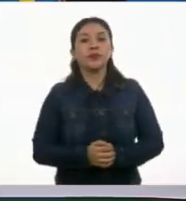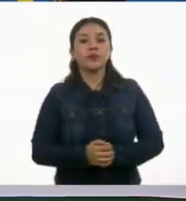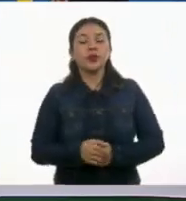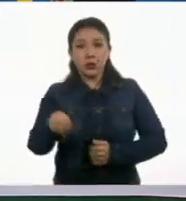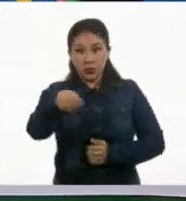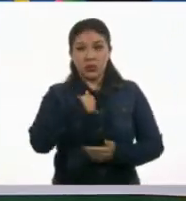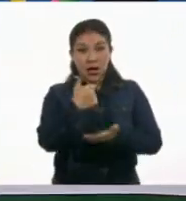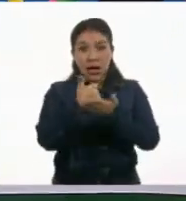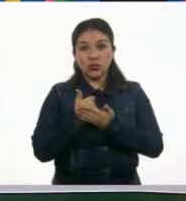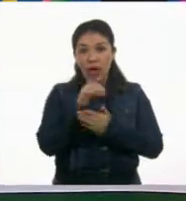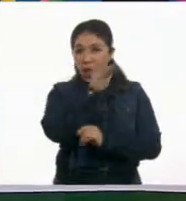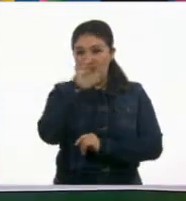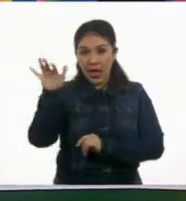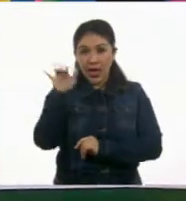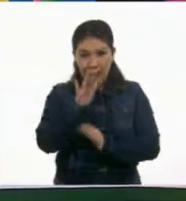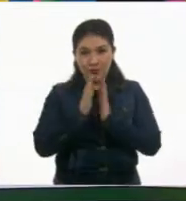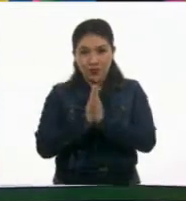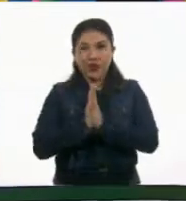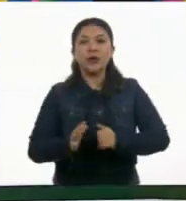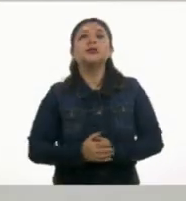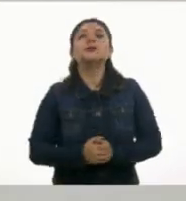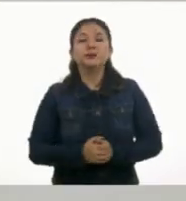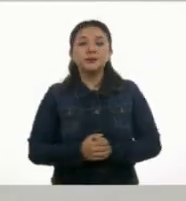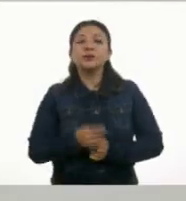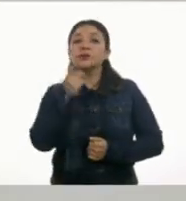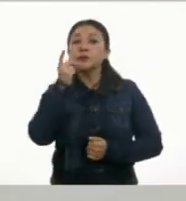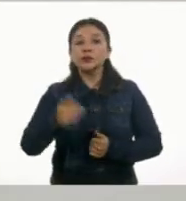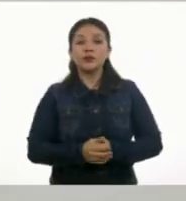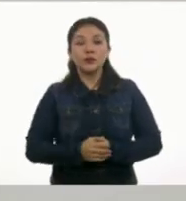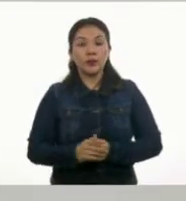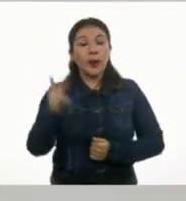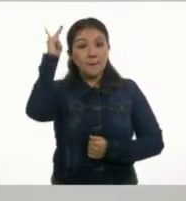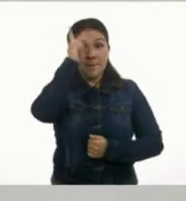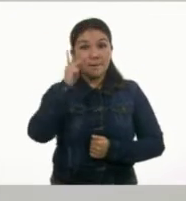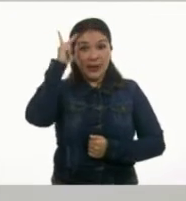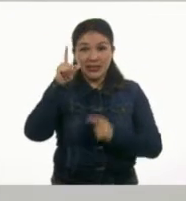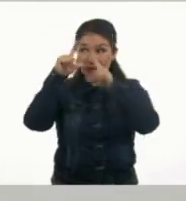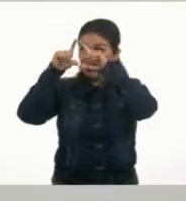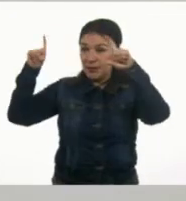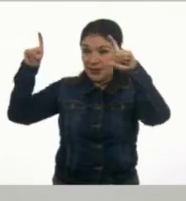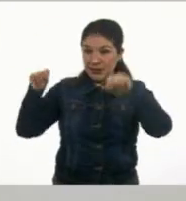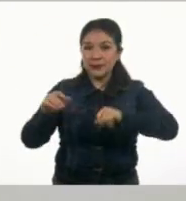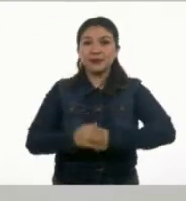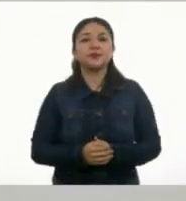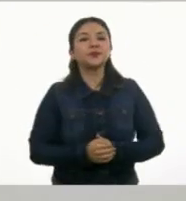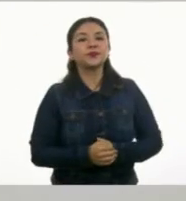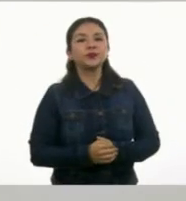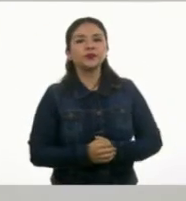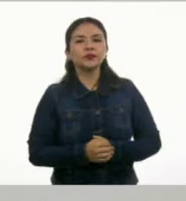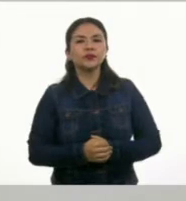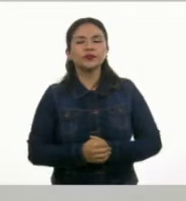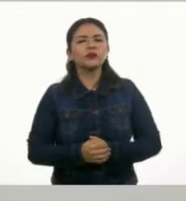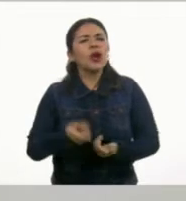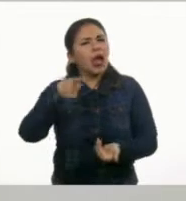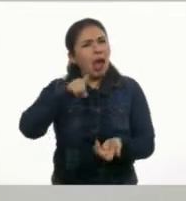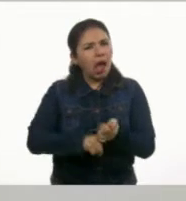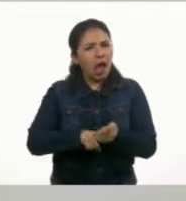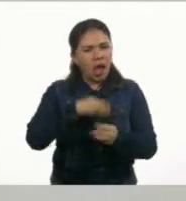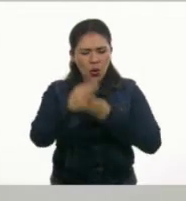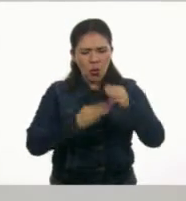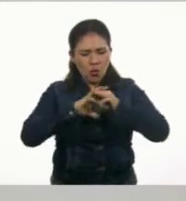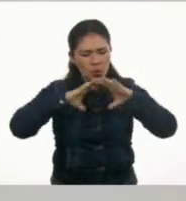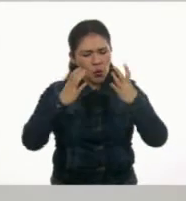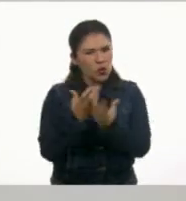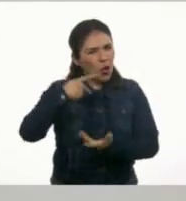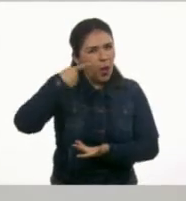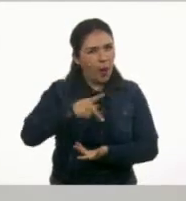nos ayudan y se van intercalando, por favor. Dice... El principito. Venga, Ton. Sobre el planeta del